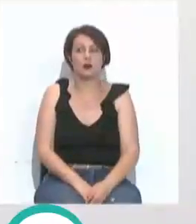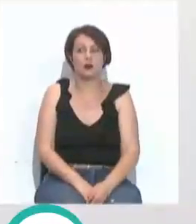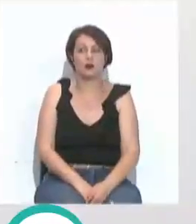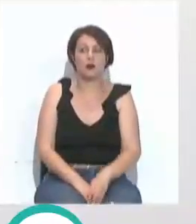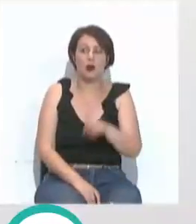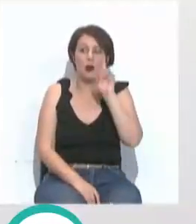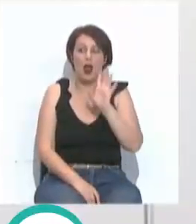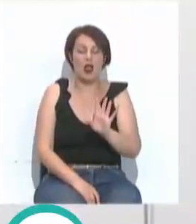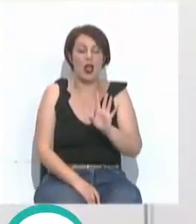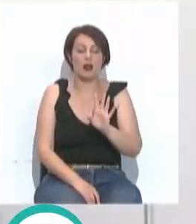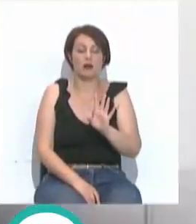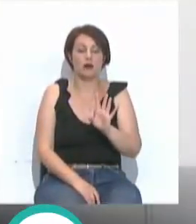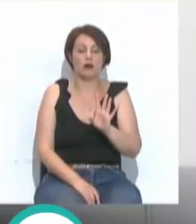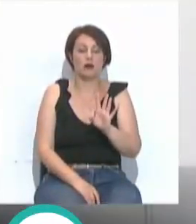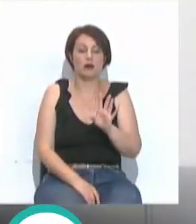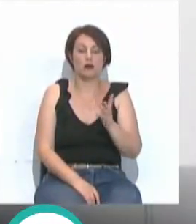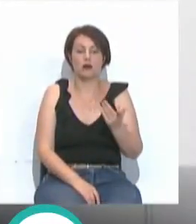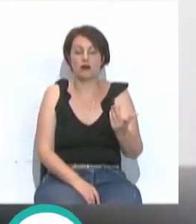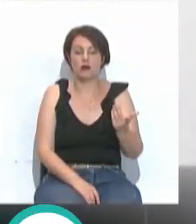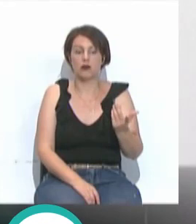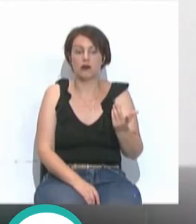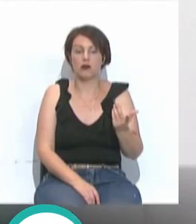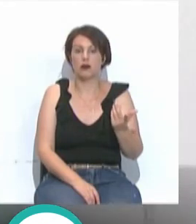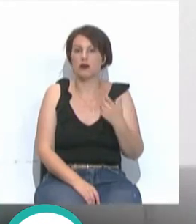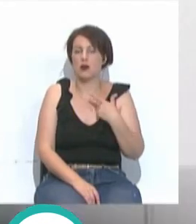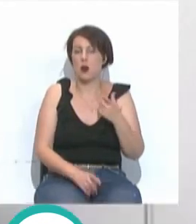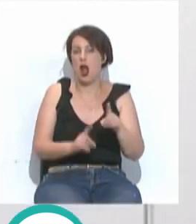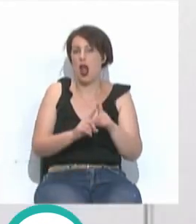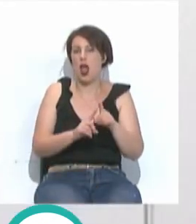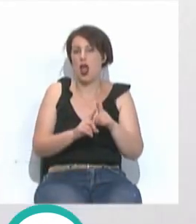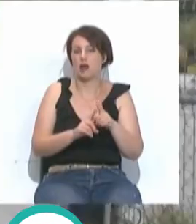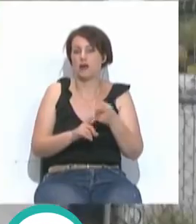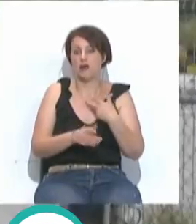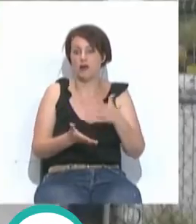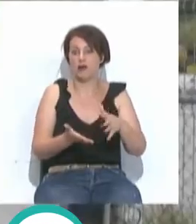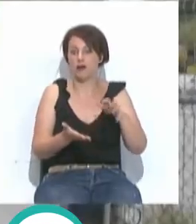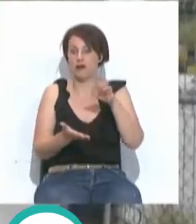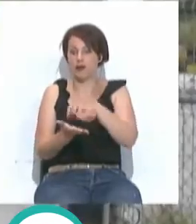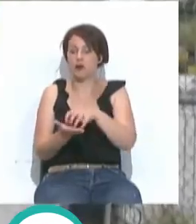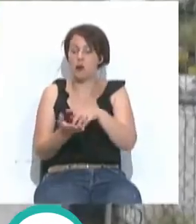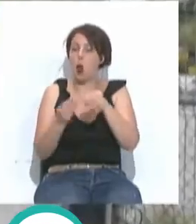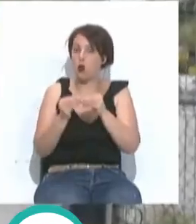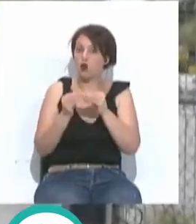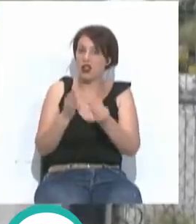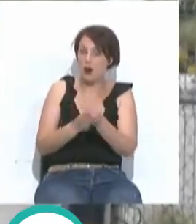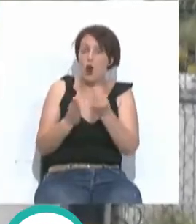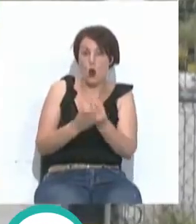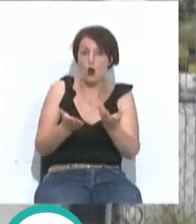Me parece que, en lugar de Jaramago poner algo ahí que sea productivo y